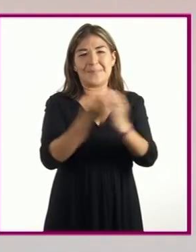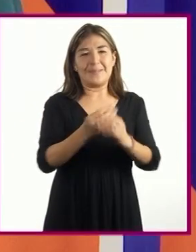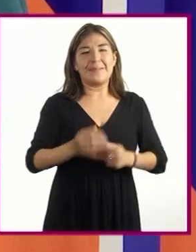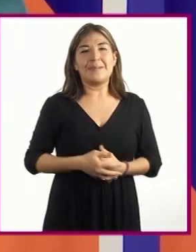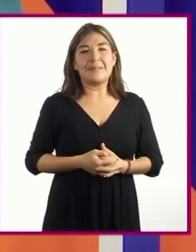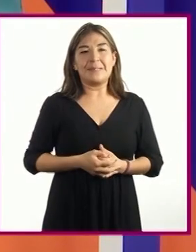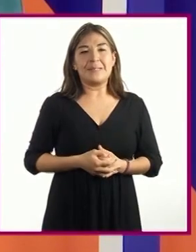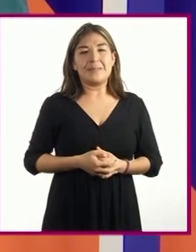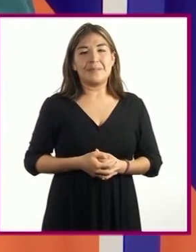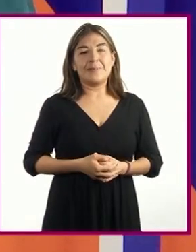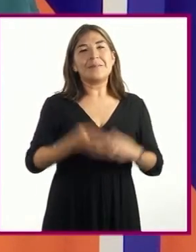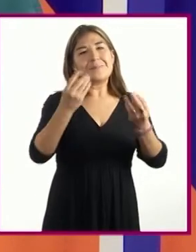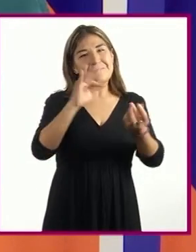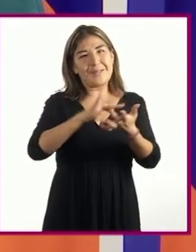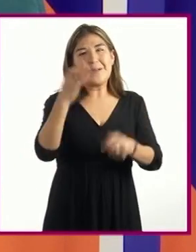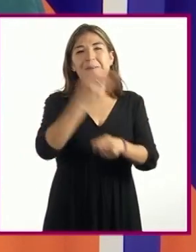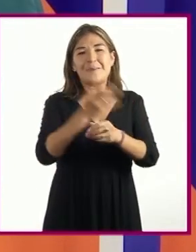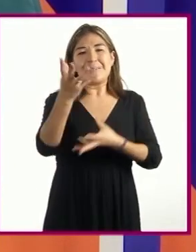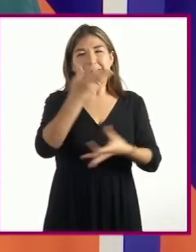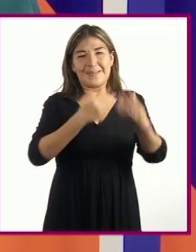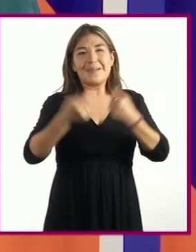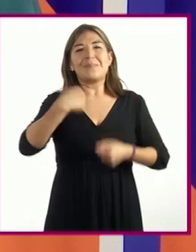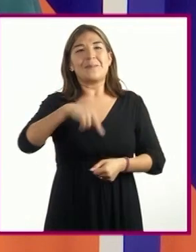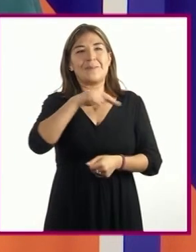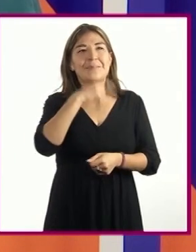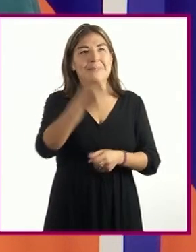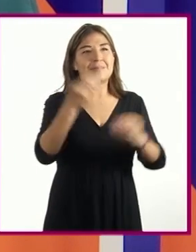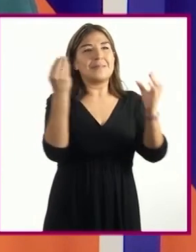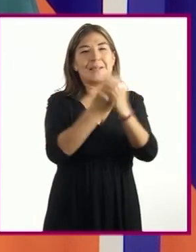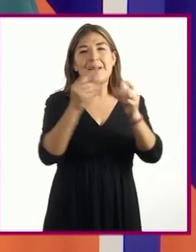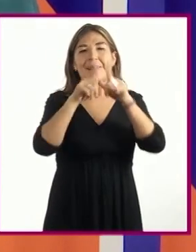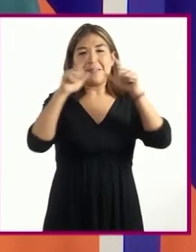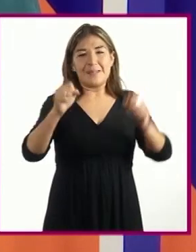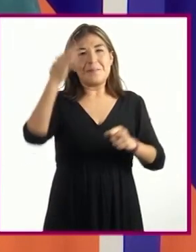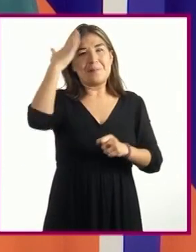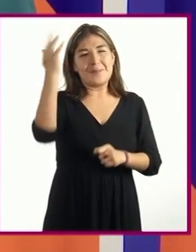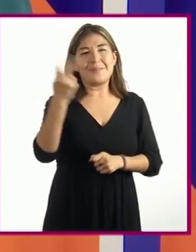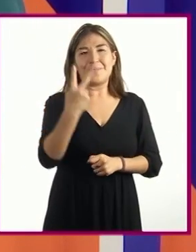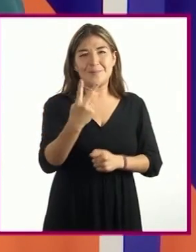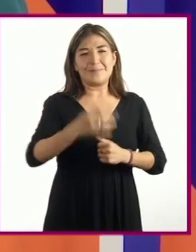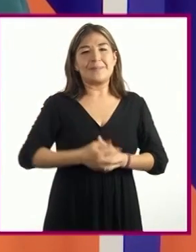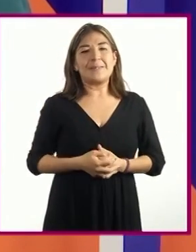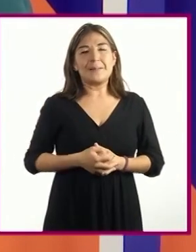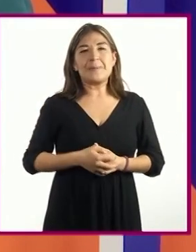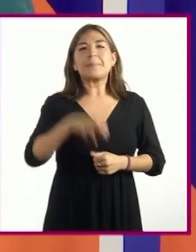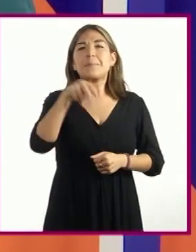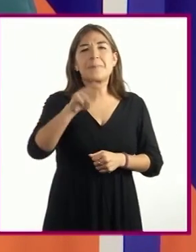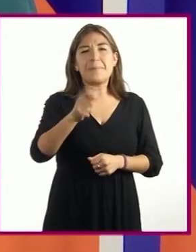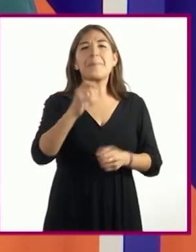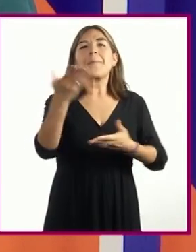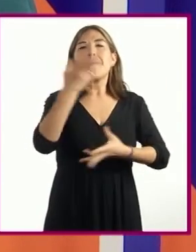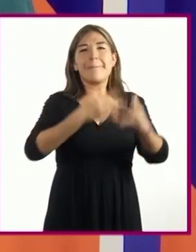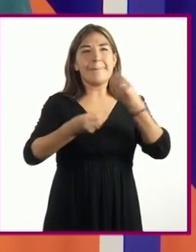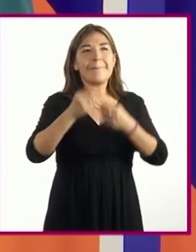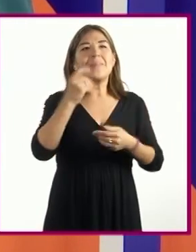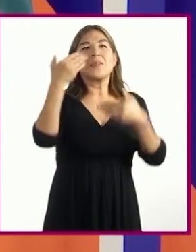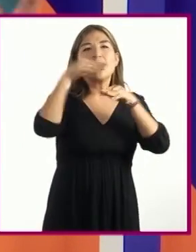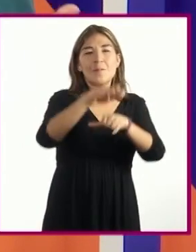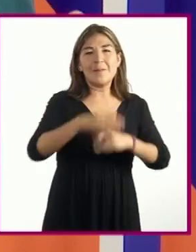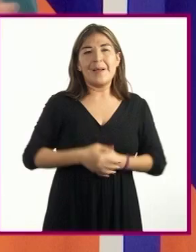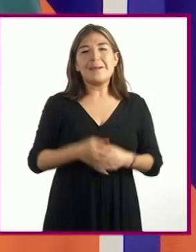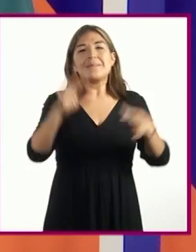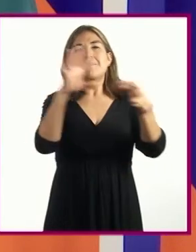gracias por compartir con nosotros esta sesión de lengua materna 2 en la que hemos compartido sobre